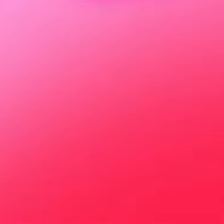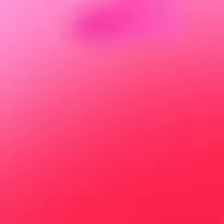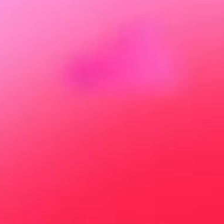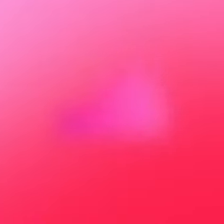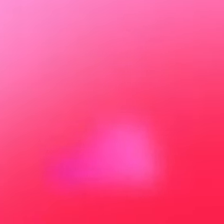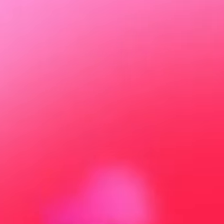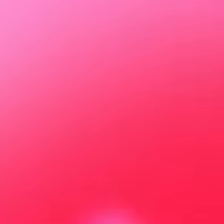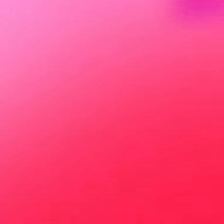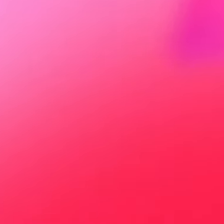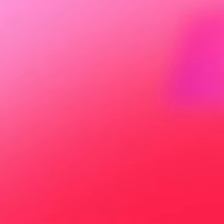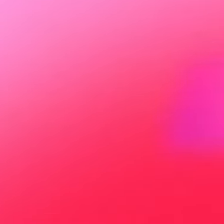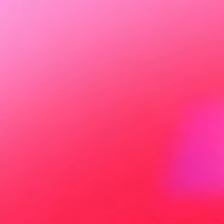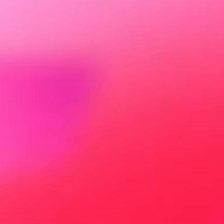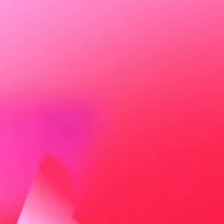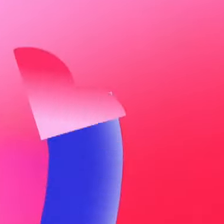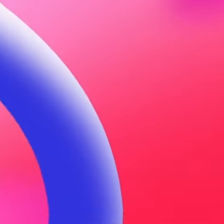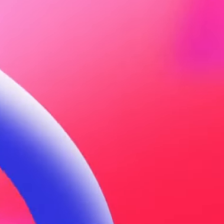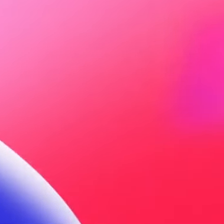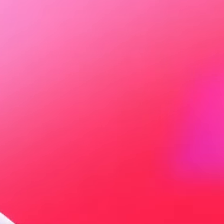Hello everyone. I'm